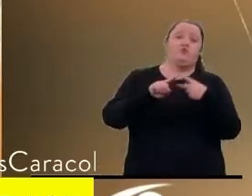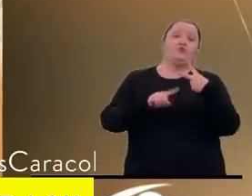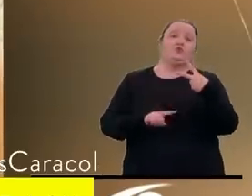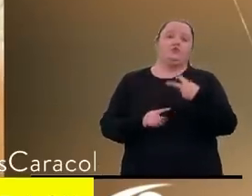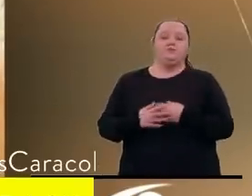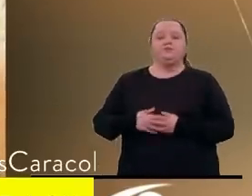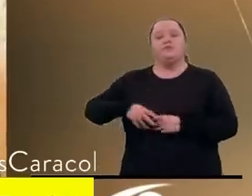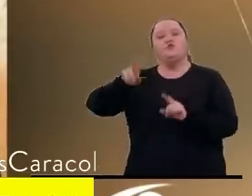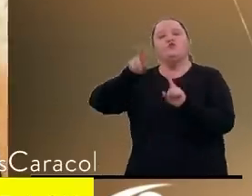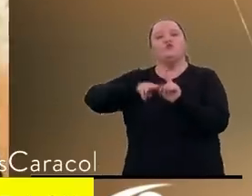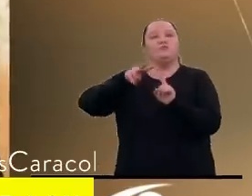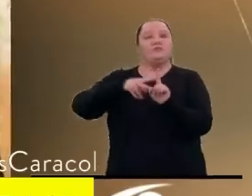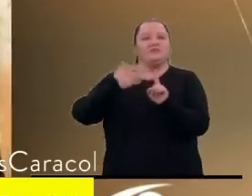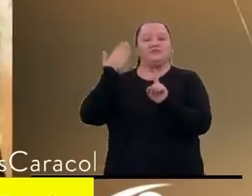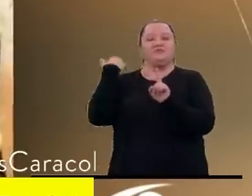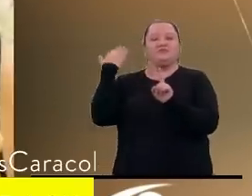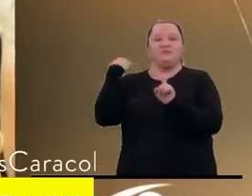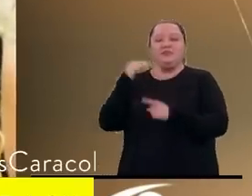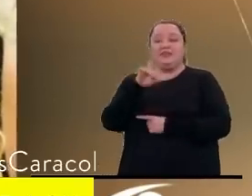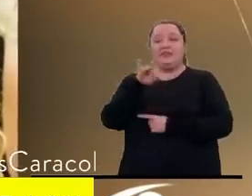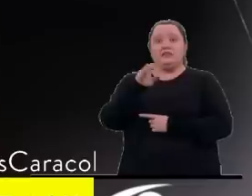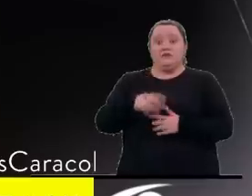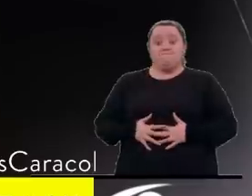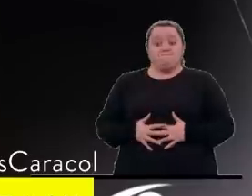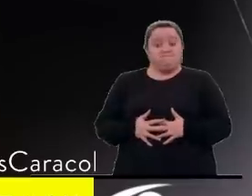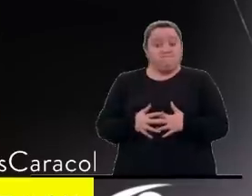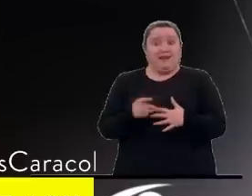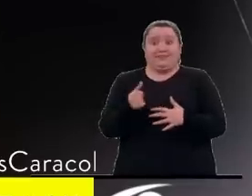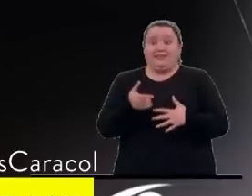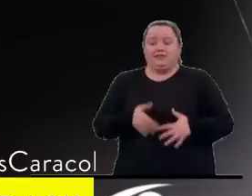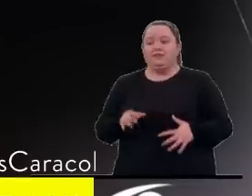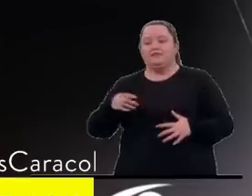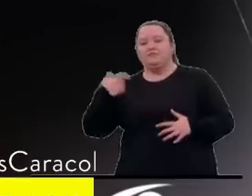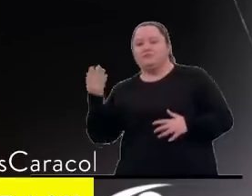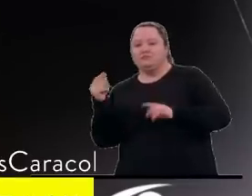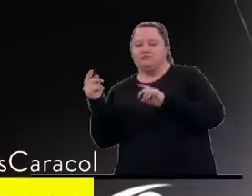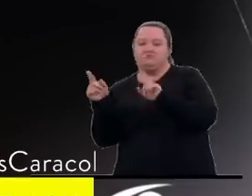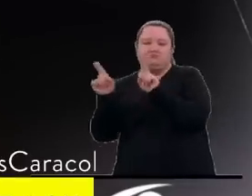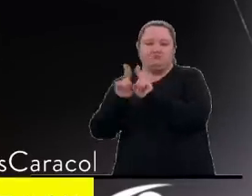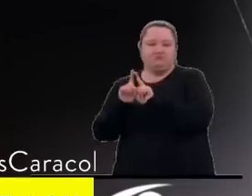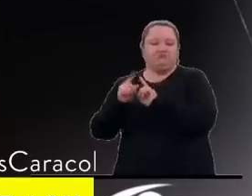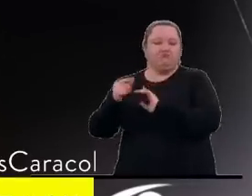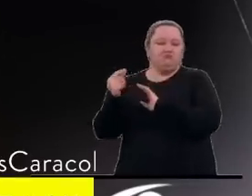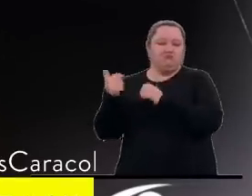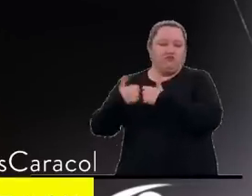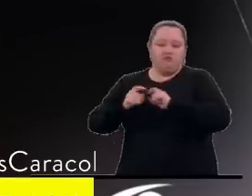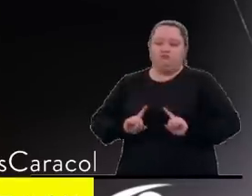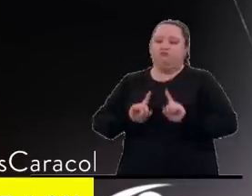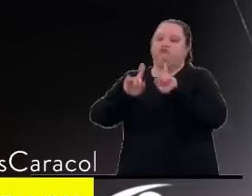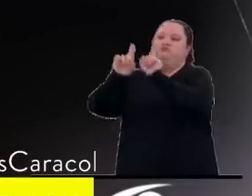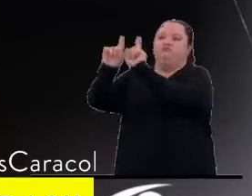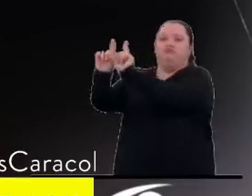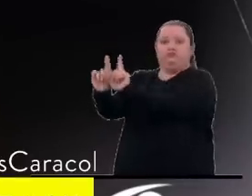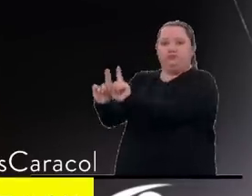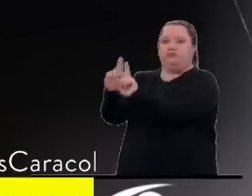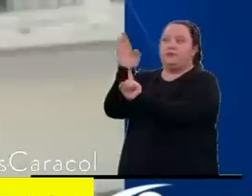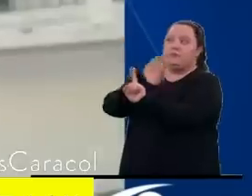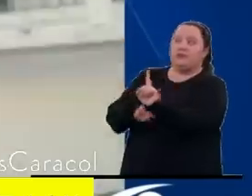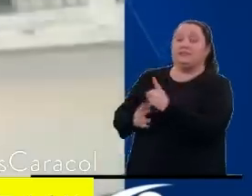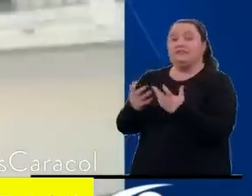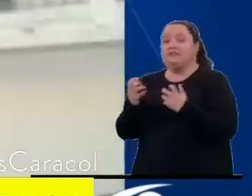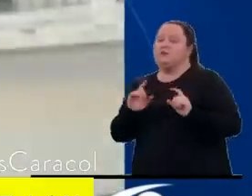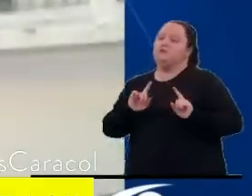Hace dos meses, Dayana López, en avanzado estado de embarazo, y su pareja Jesús David Henao viajaron a Brasil en búsqueda de nuevas oportunidades.